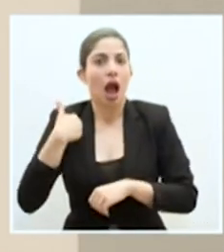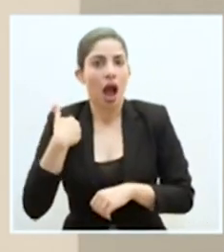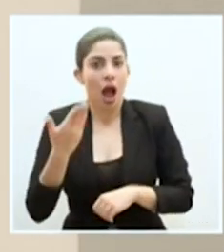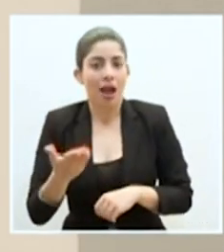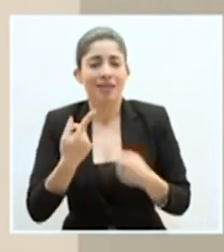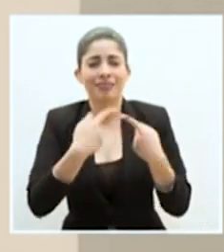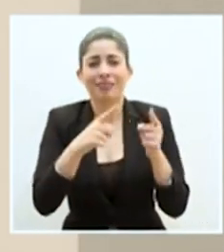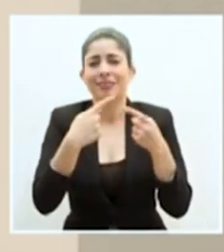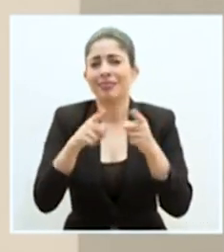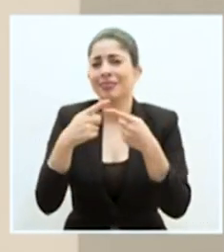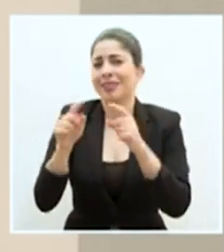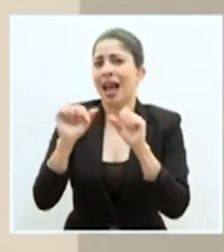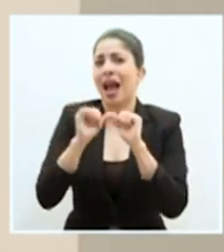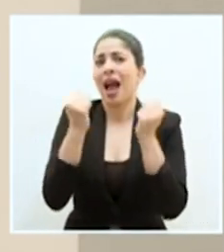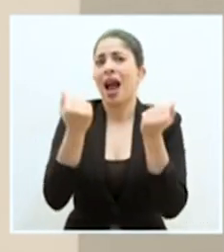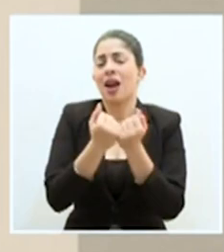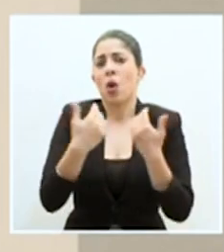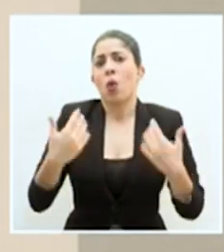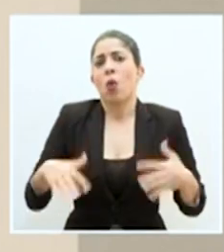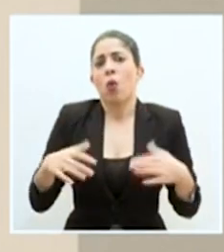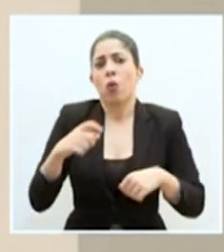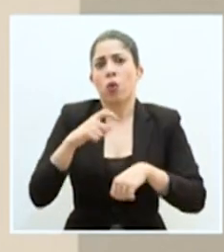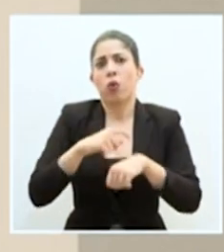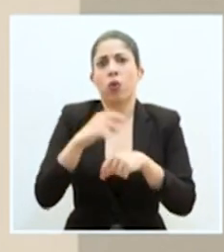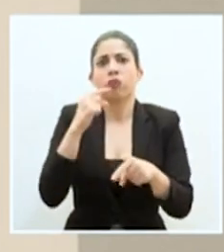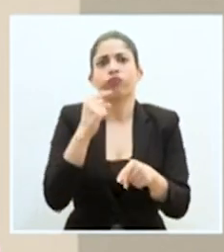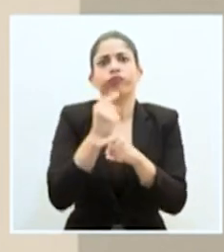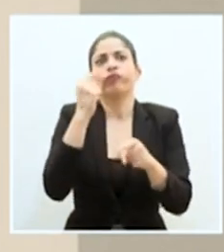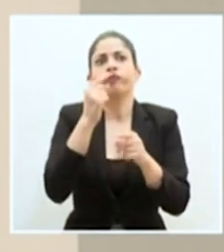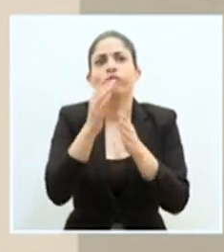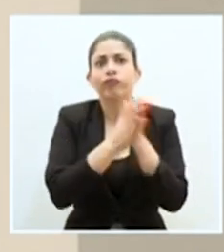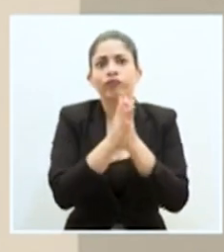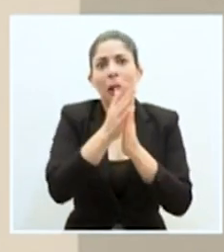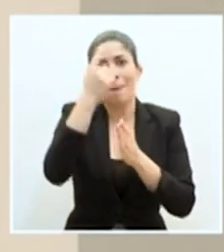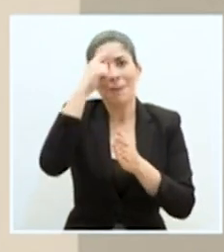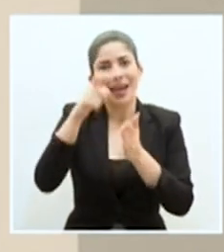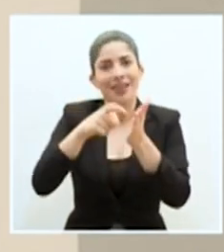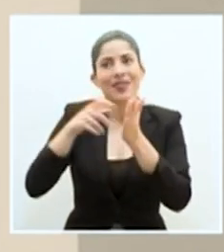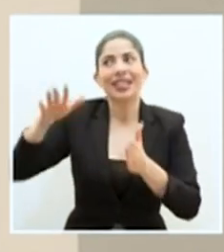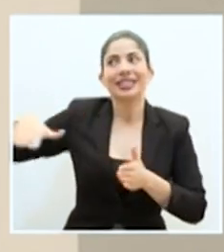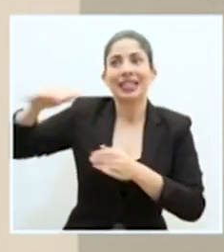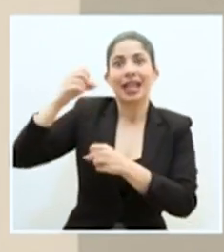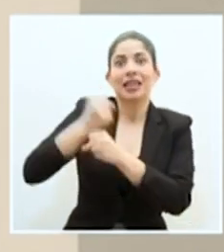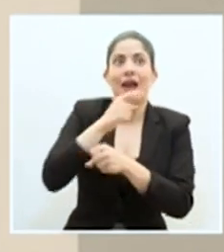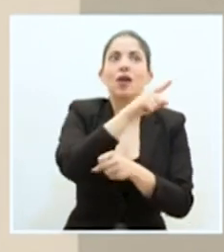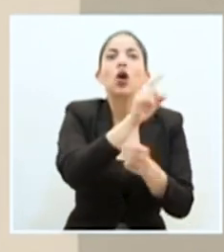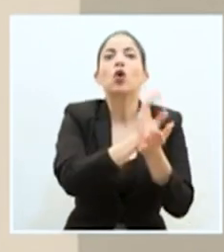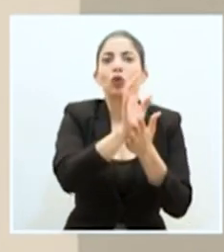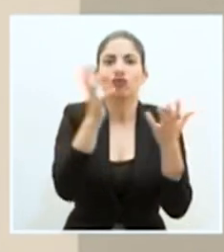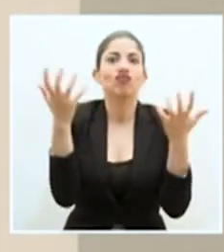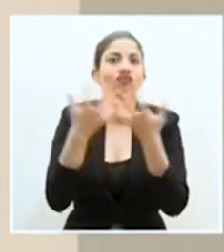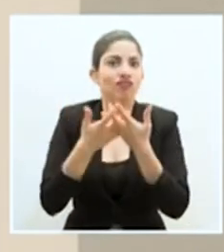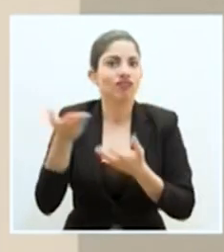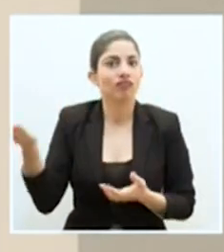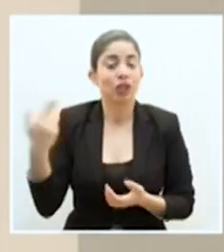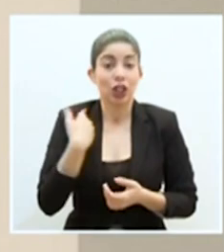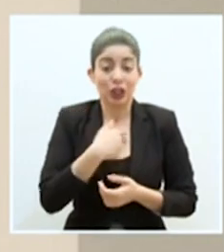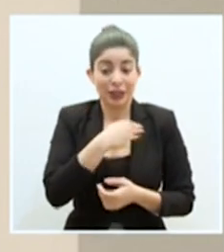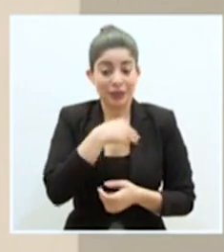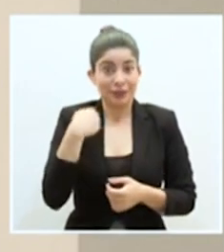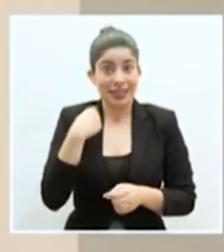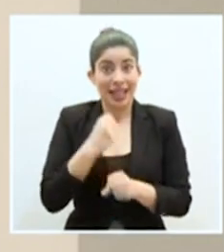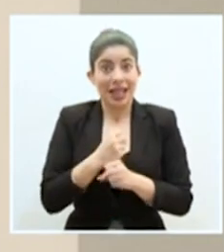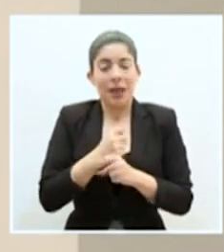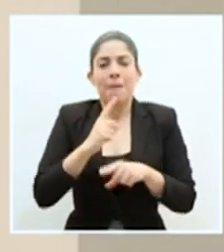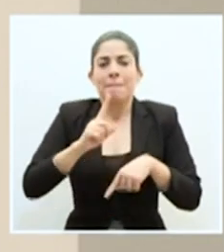áreas que realmente son oportunas y pertinentes para los requerimientos del mercado de trabajo. Nosotros, como Ministerio de Trabajo,